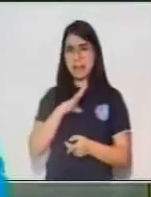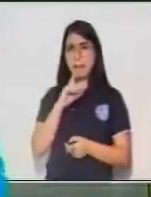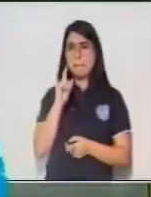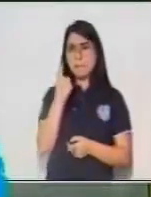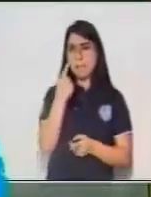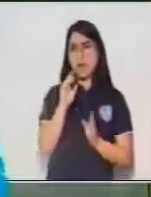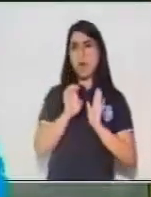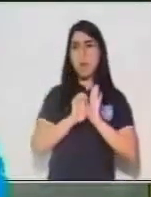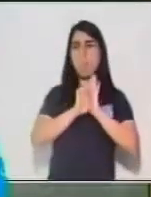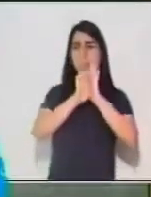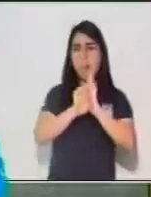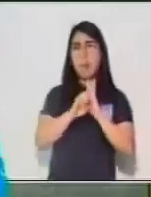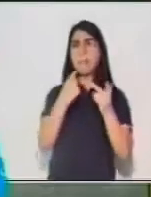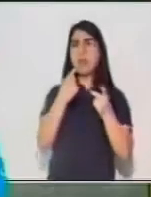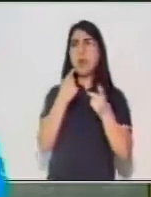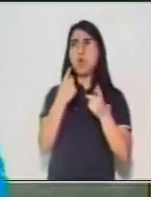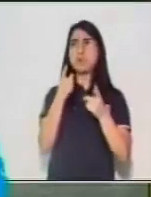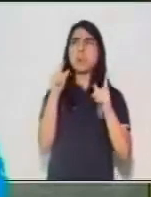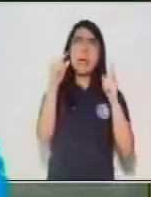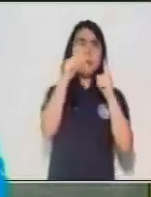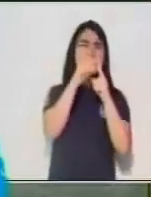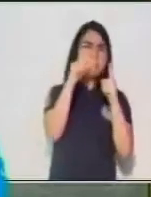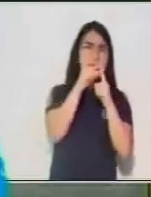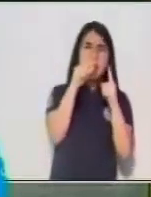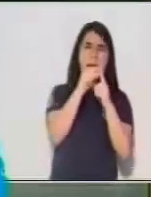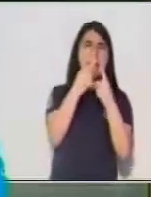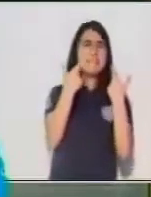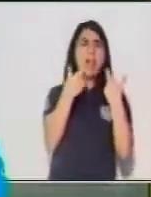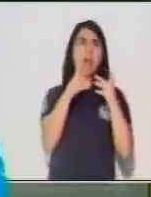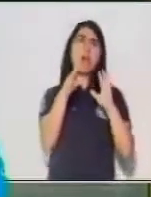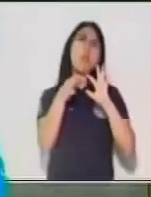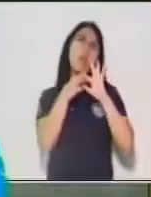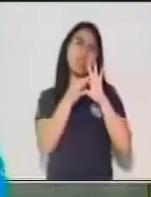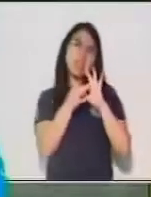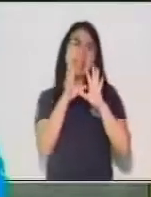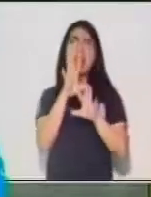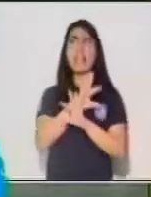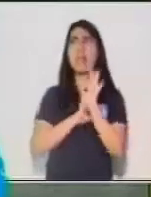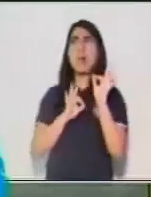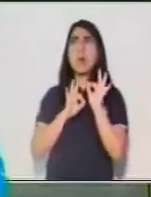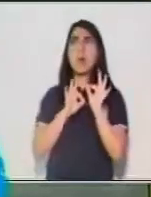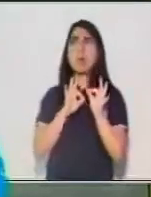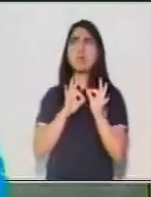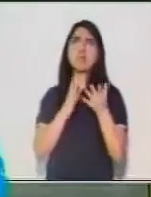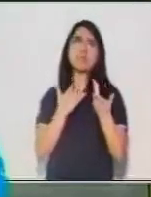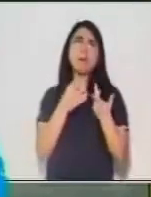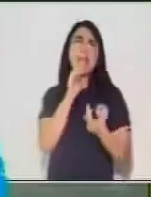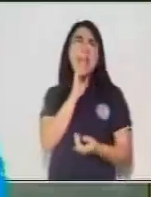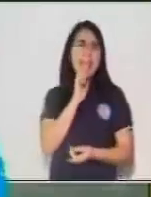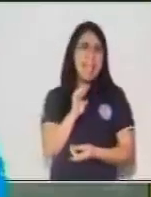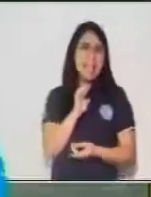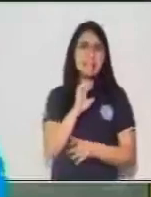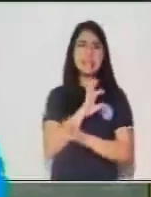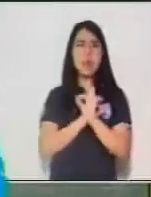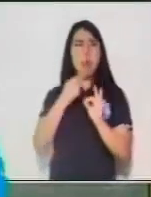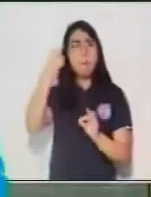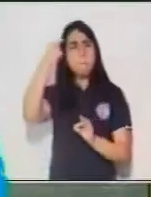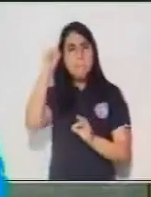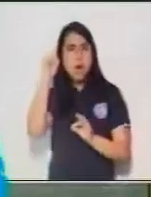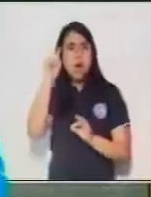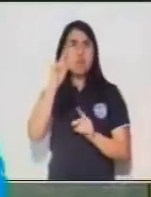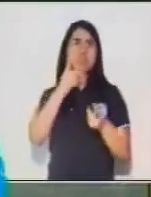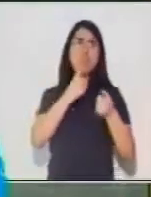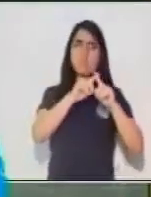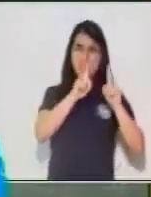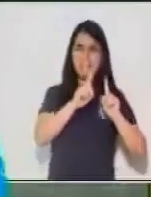palabra que continúa, que esta puede ser un sustantivo o un adjetivo en algunos casos, pero